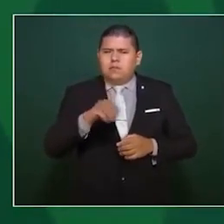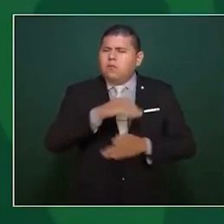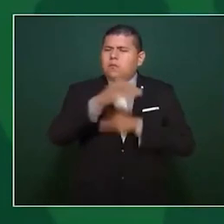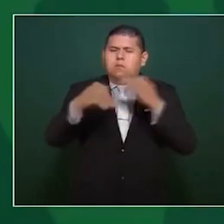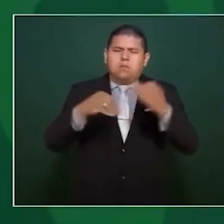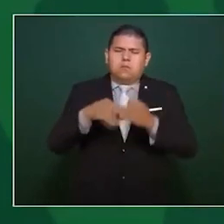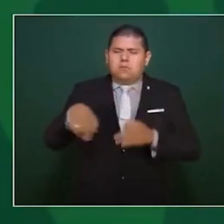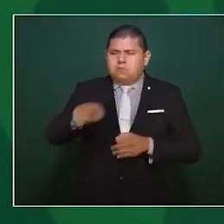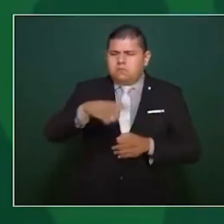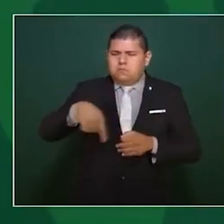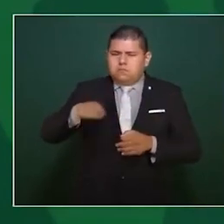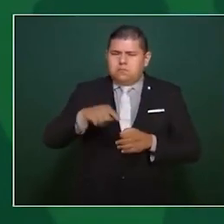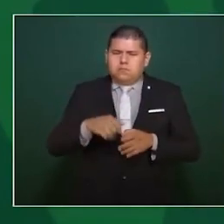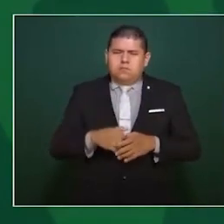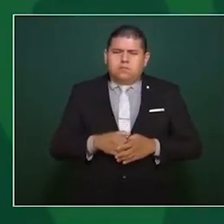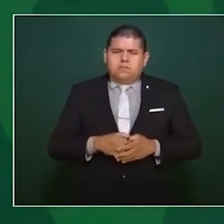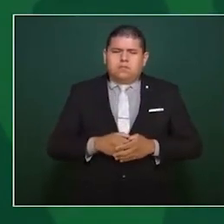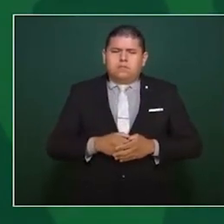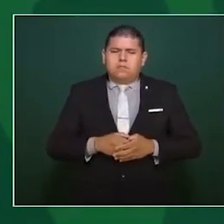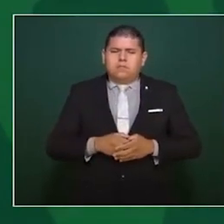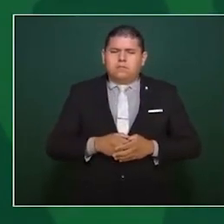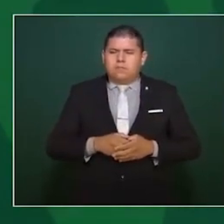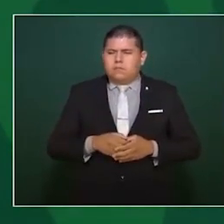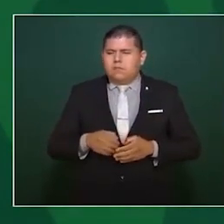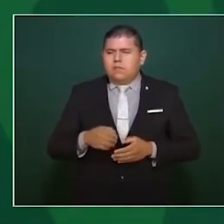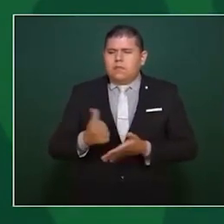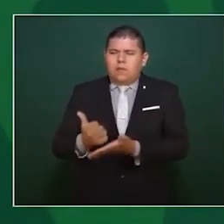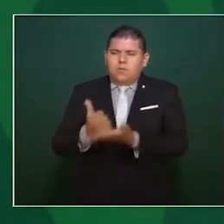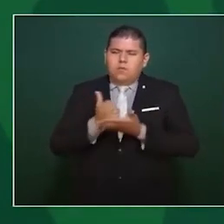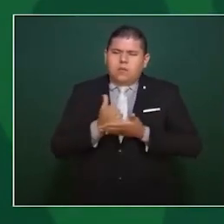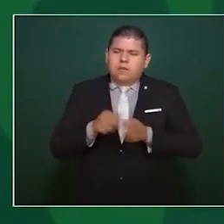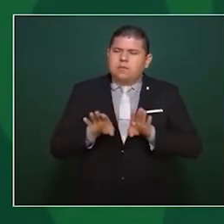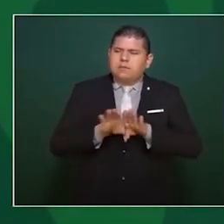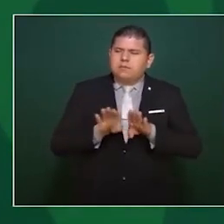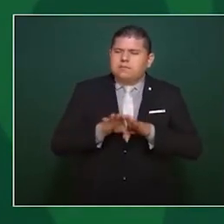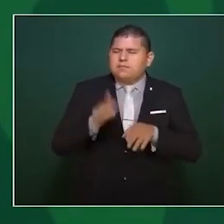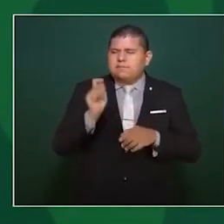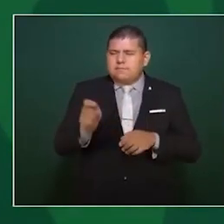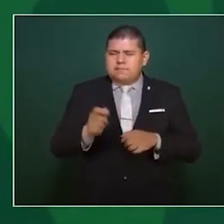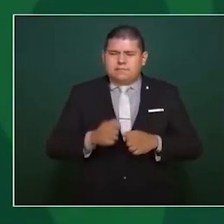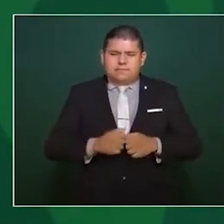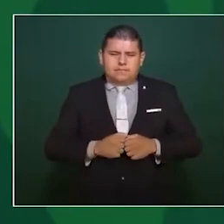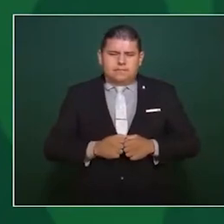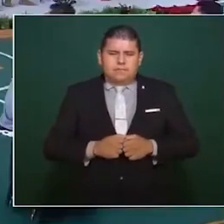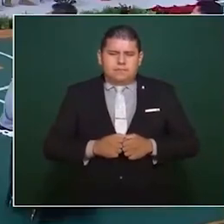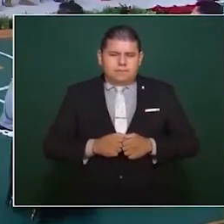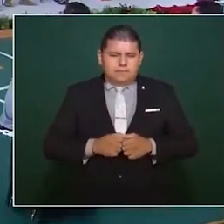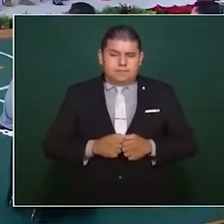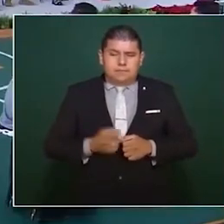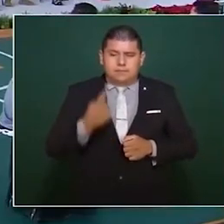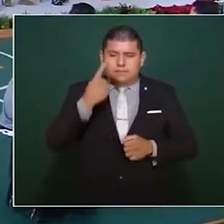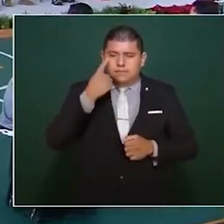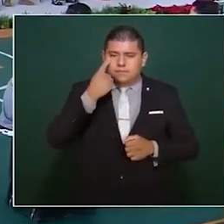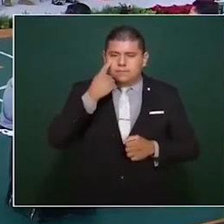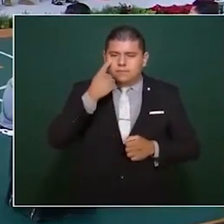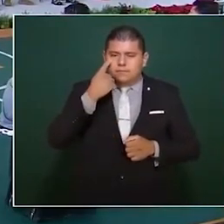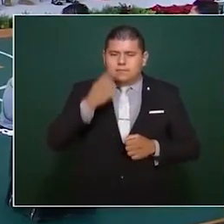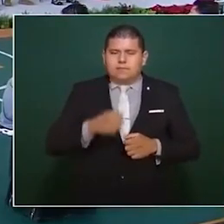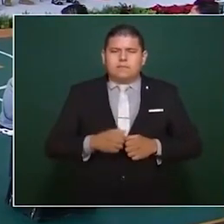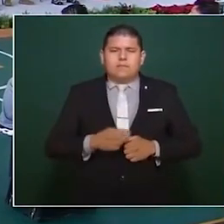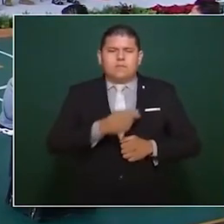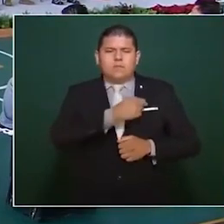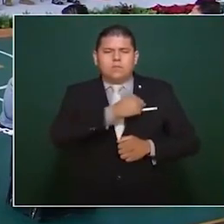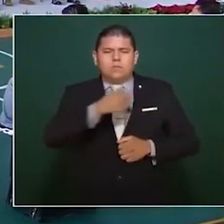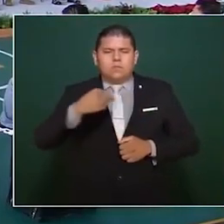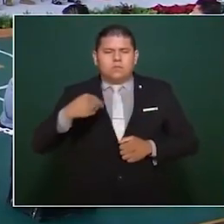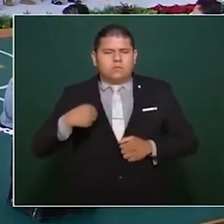ayudan porque nosotros aspiramos